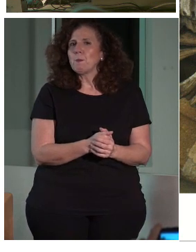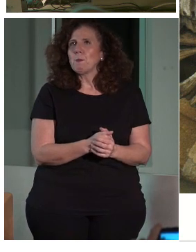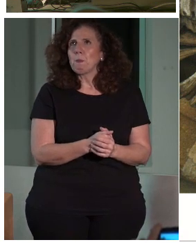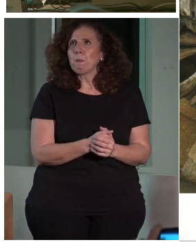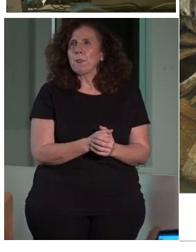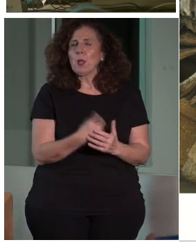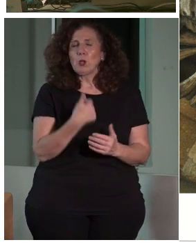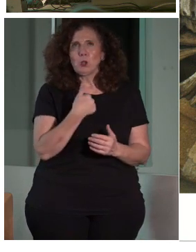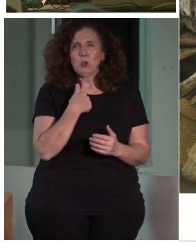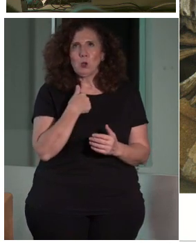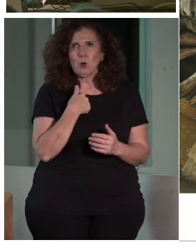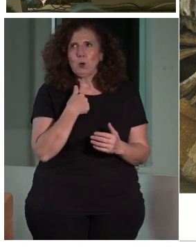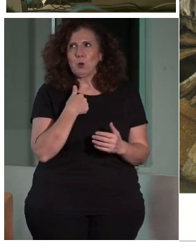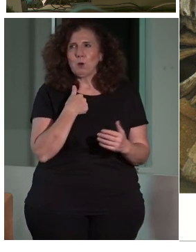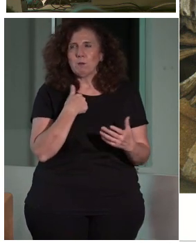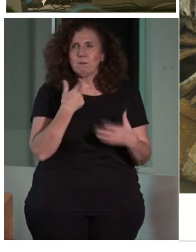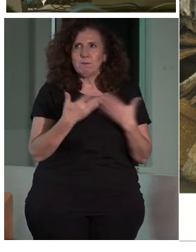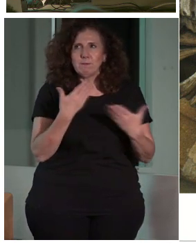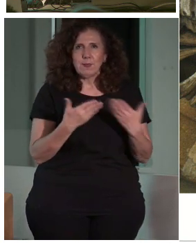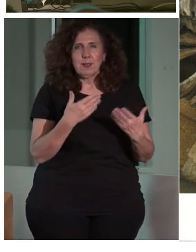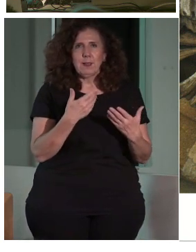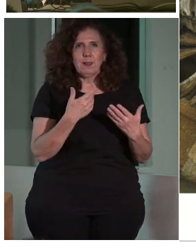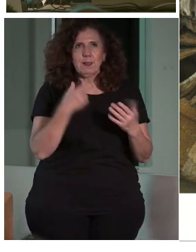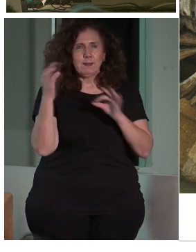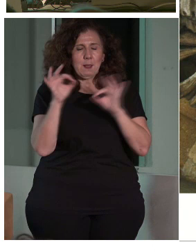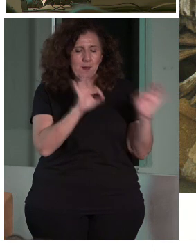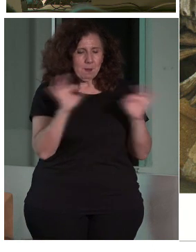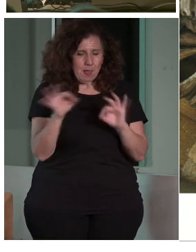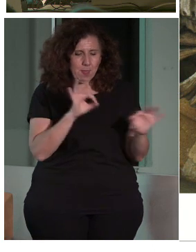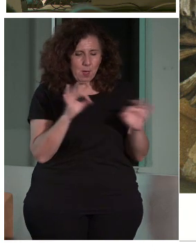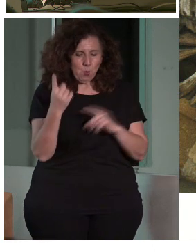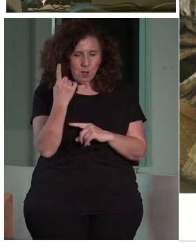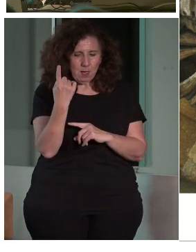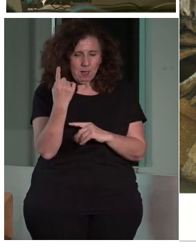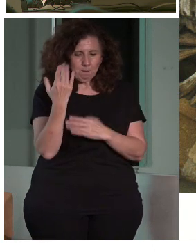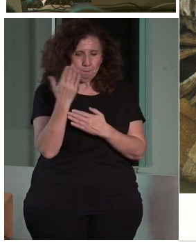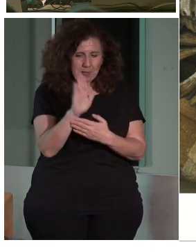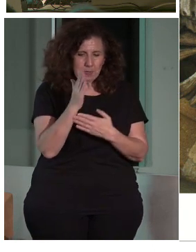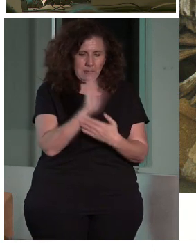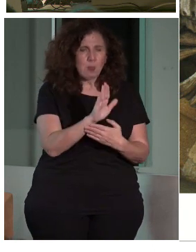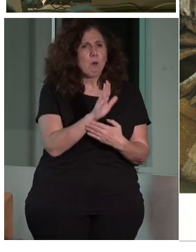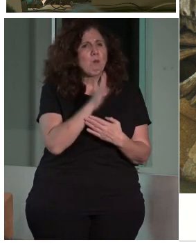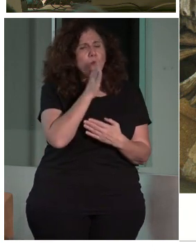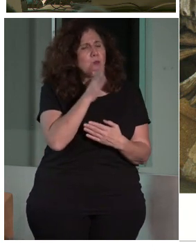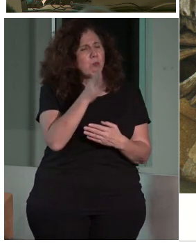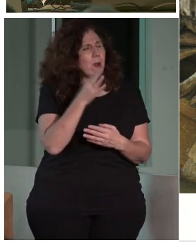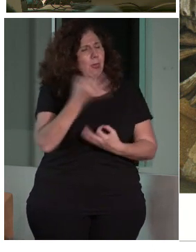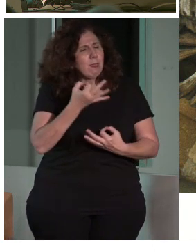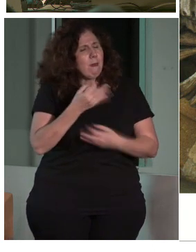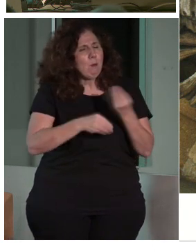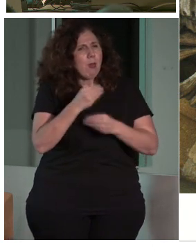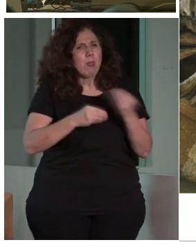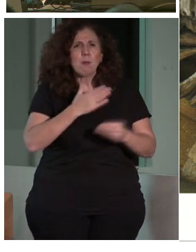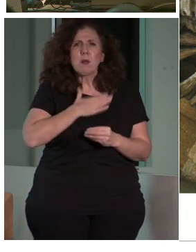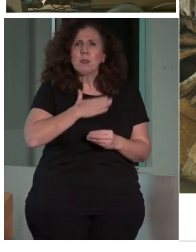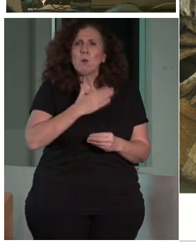Bueno, yo os iba a hablar y tenía la presentación, pues pensando primero por qué hacer accesible el patrimonio cultural